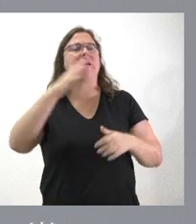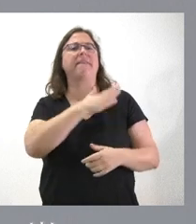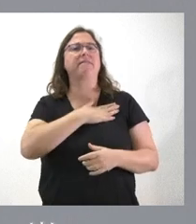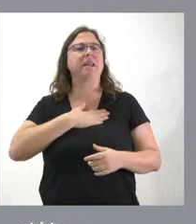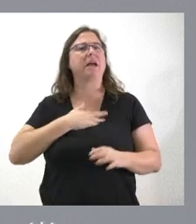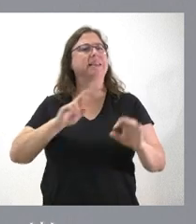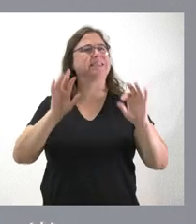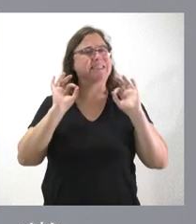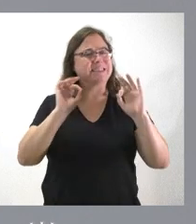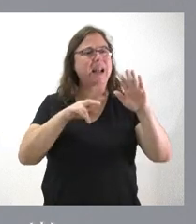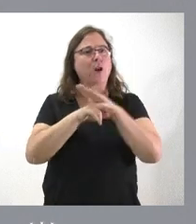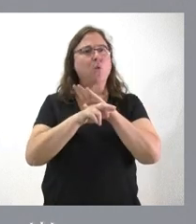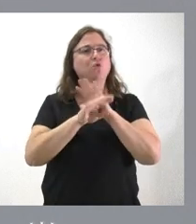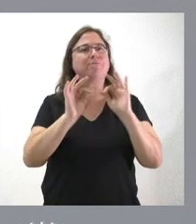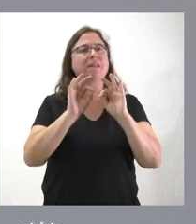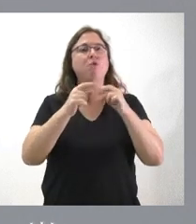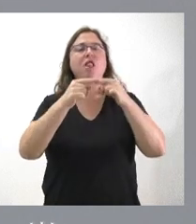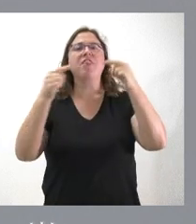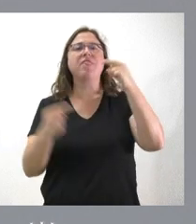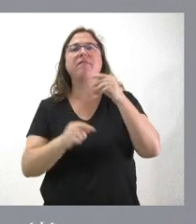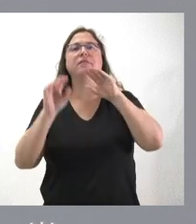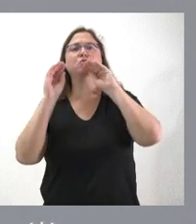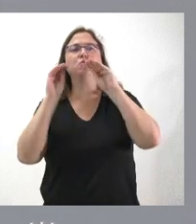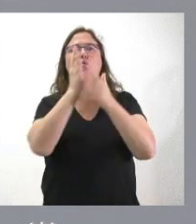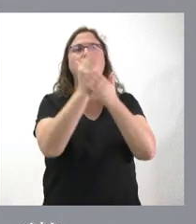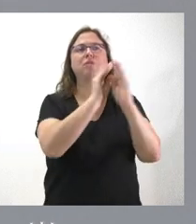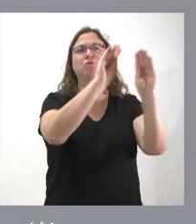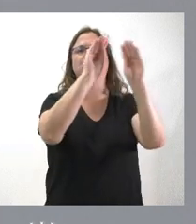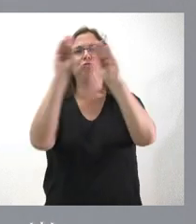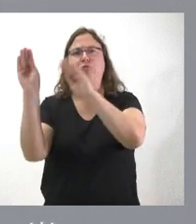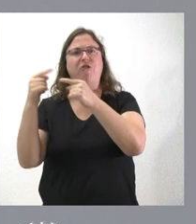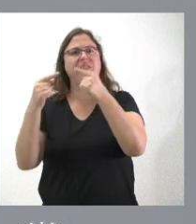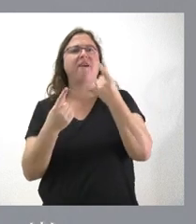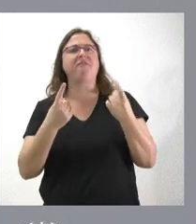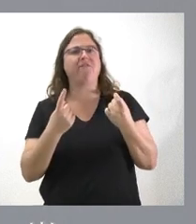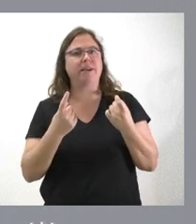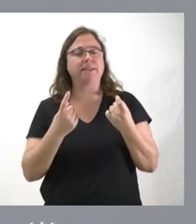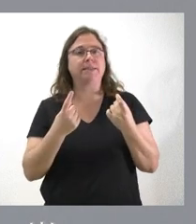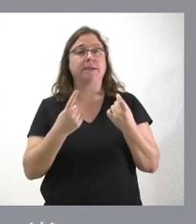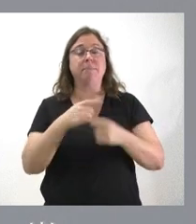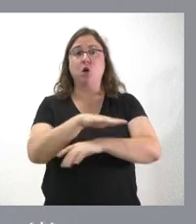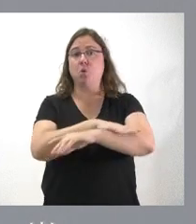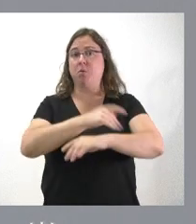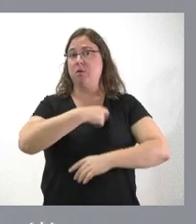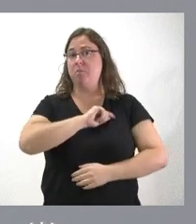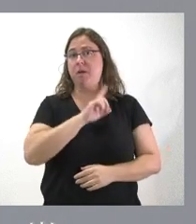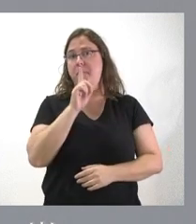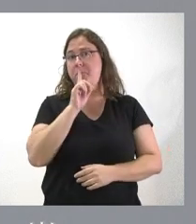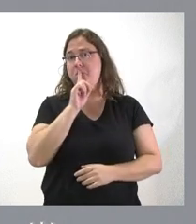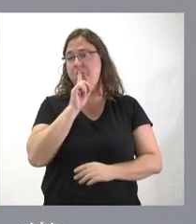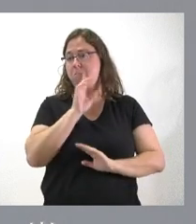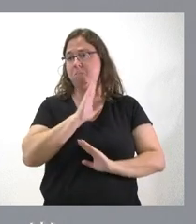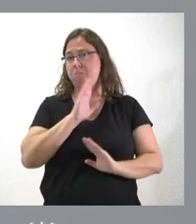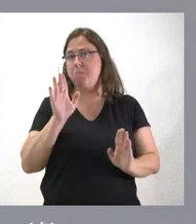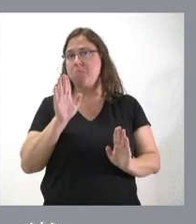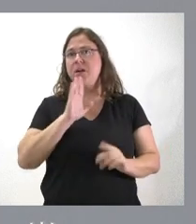específicos para compensar el déficit de infraestructura de sus respectivas comunidades autónomas. Ante el silencio del Gobierno de España, que